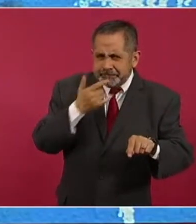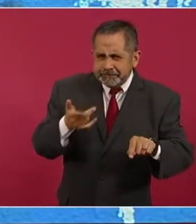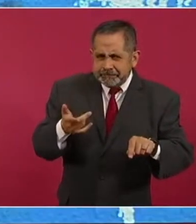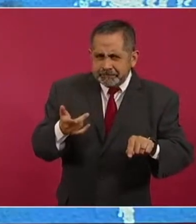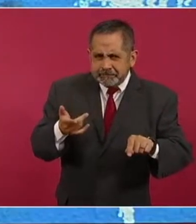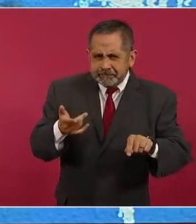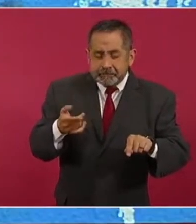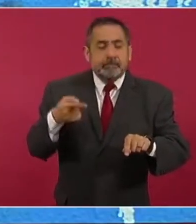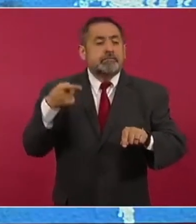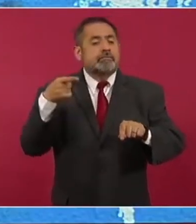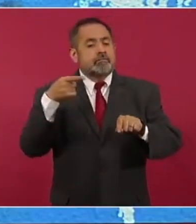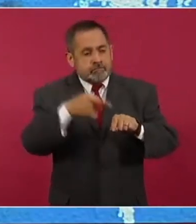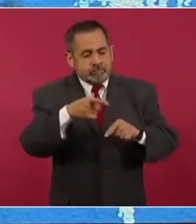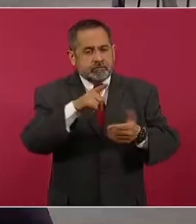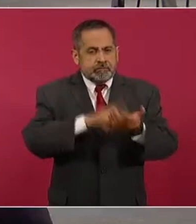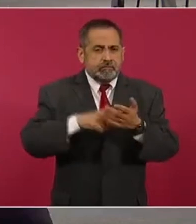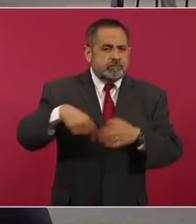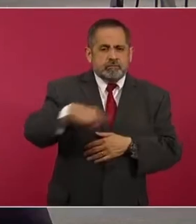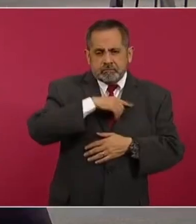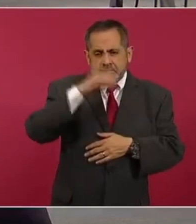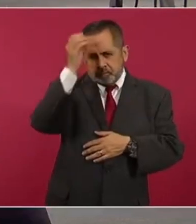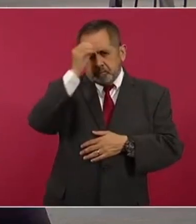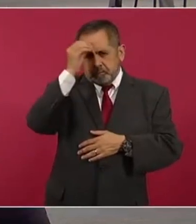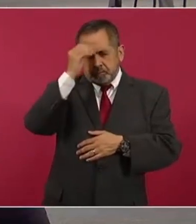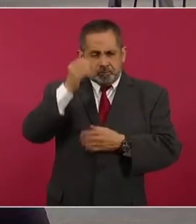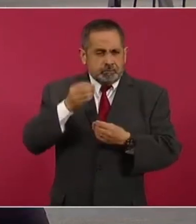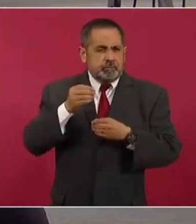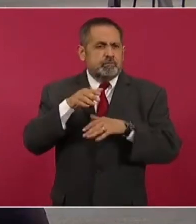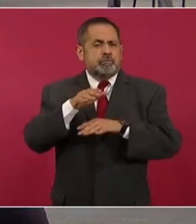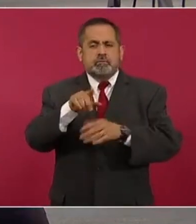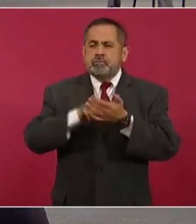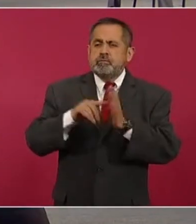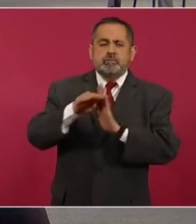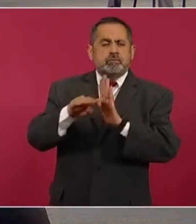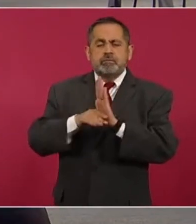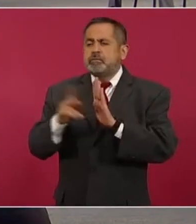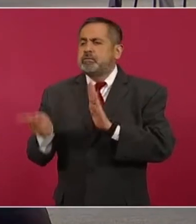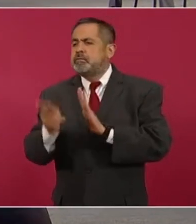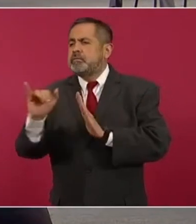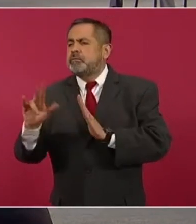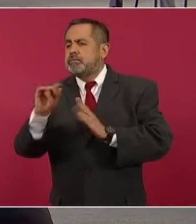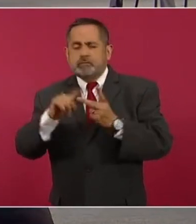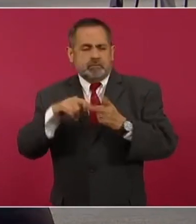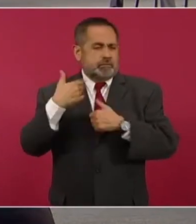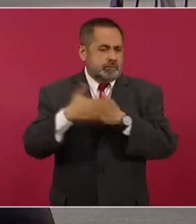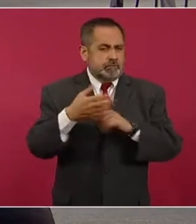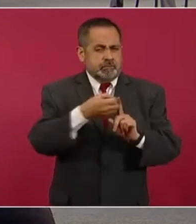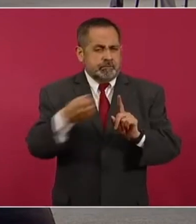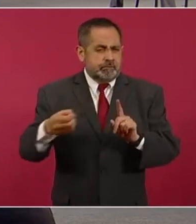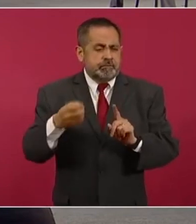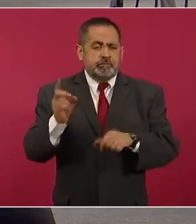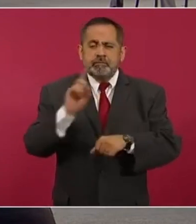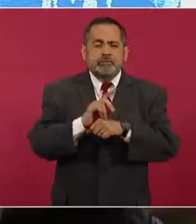emitir su opinión en la consulta sobre la revocación del mandato a realizarse el próximo